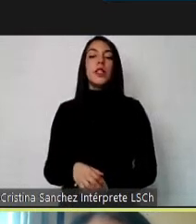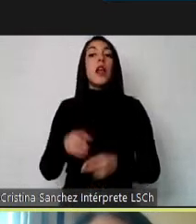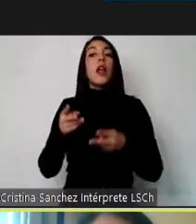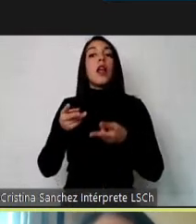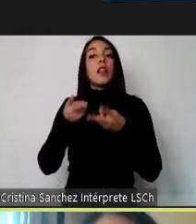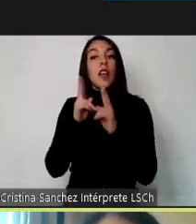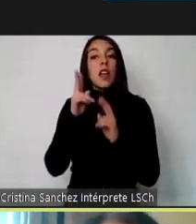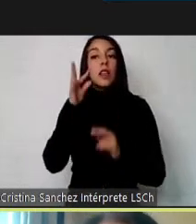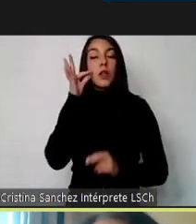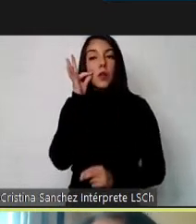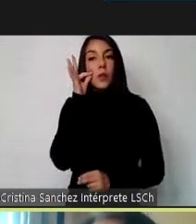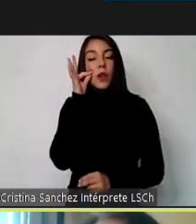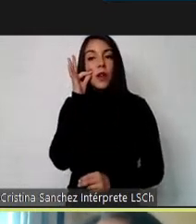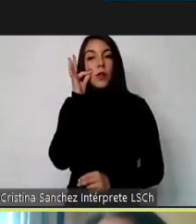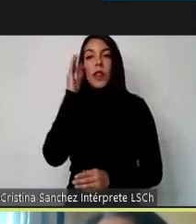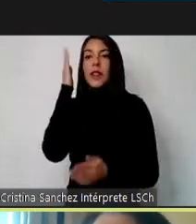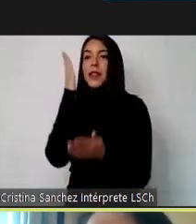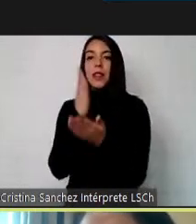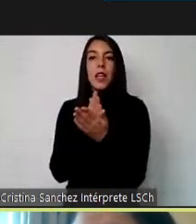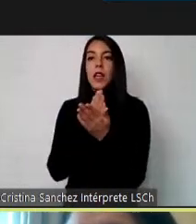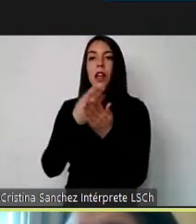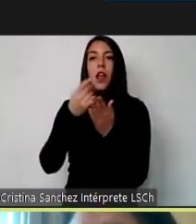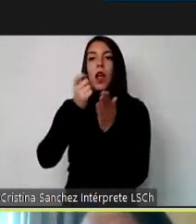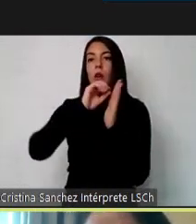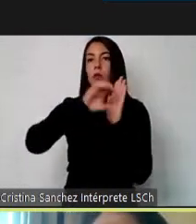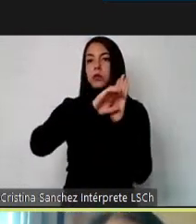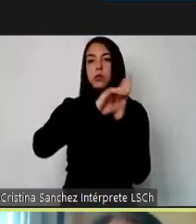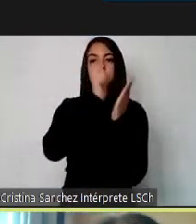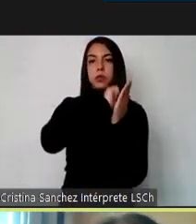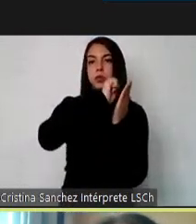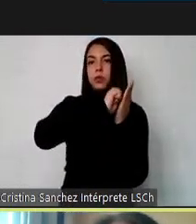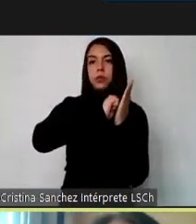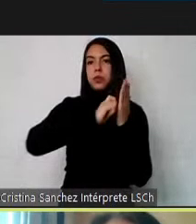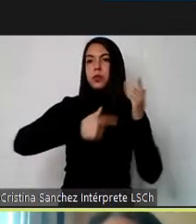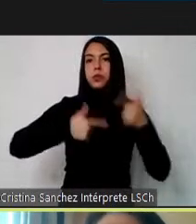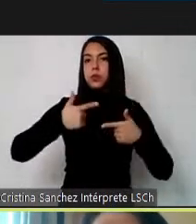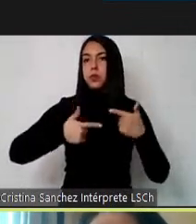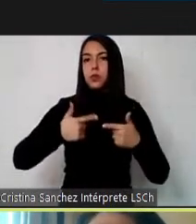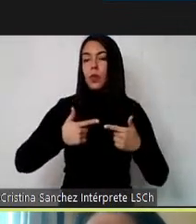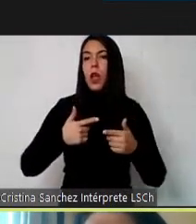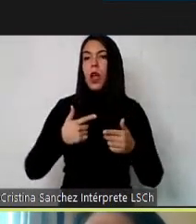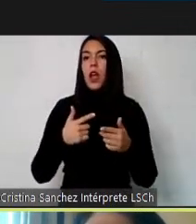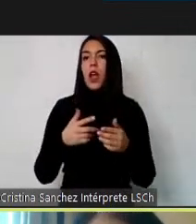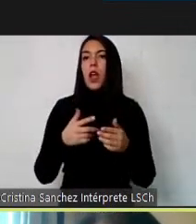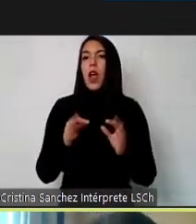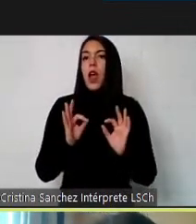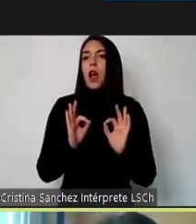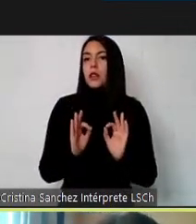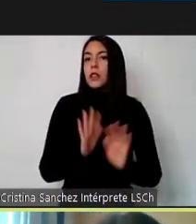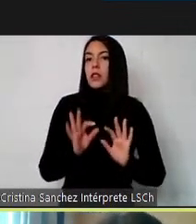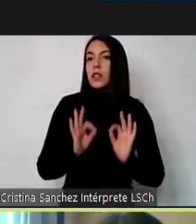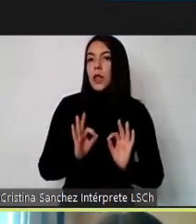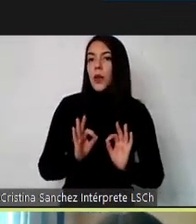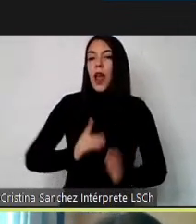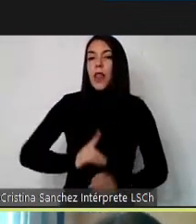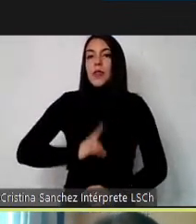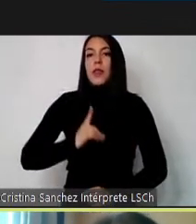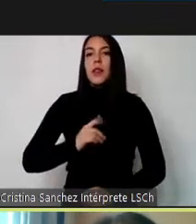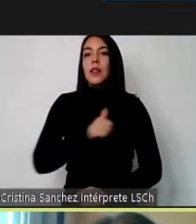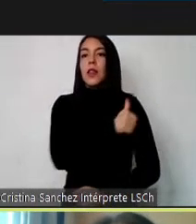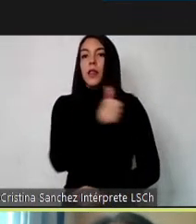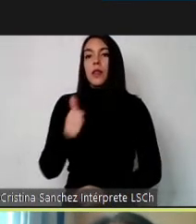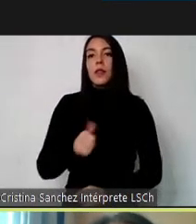humanos deben estar plasmados en las constituciones políticas para garantizar la dignidad de todos y todas.